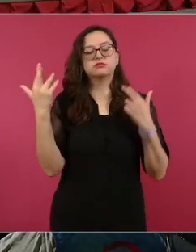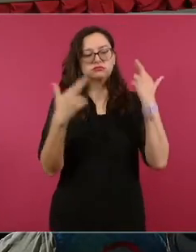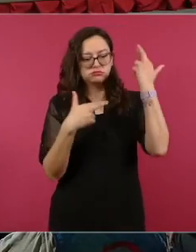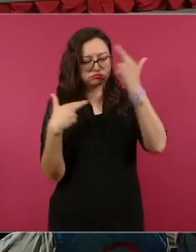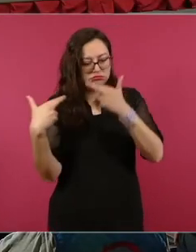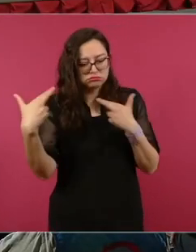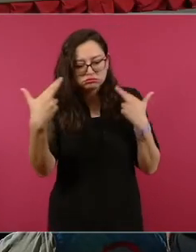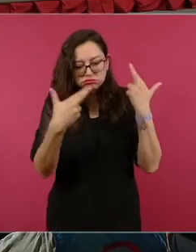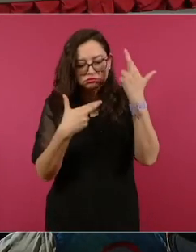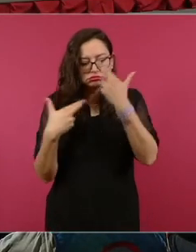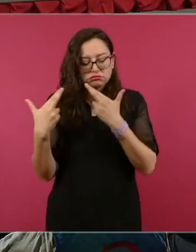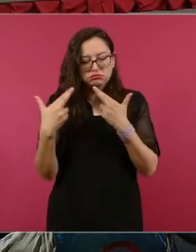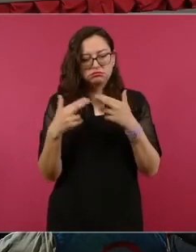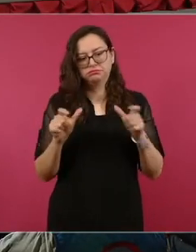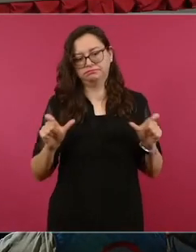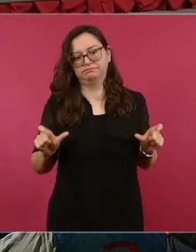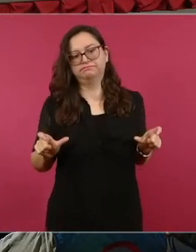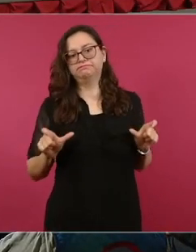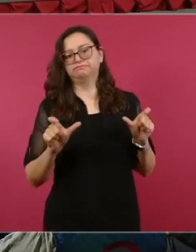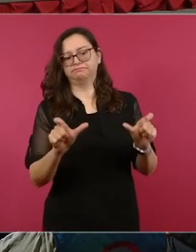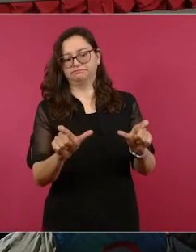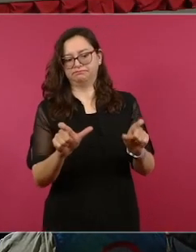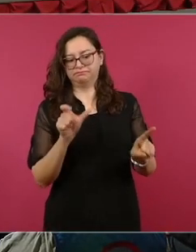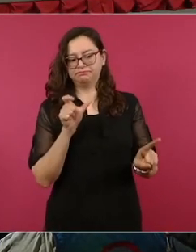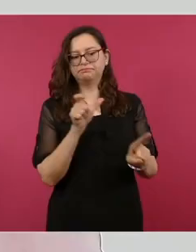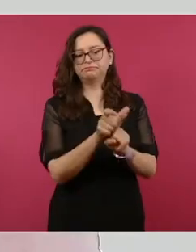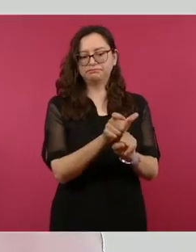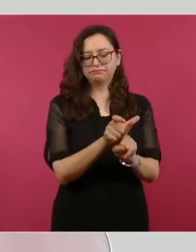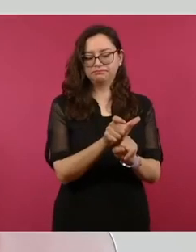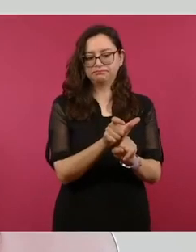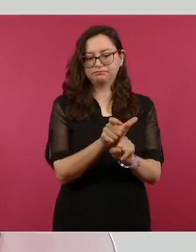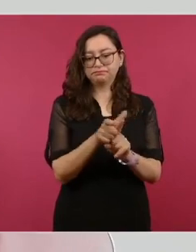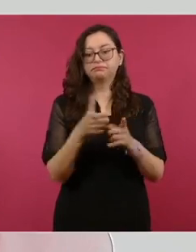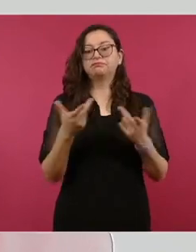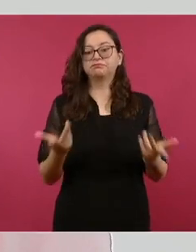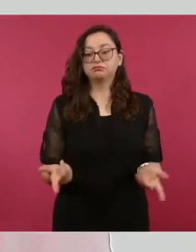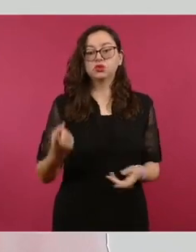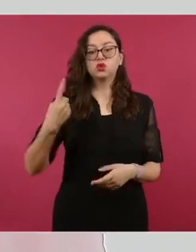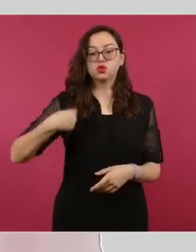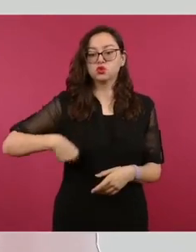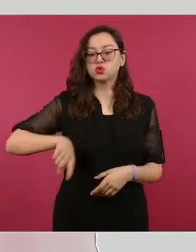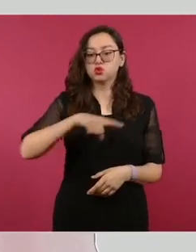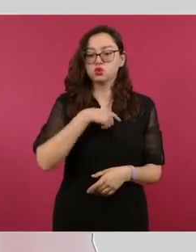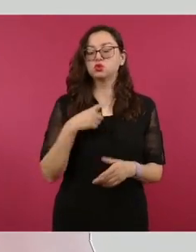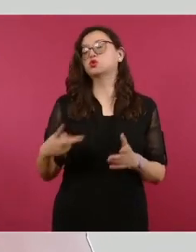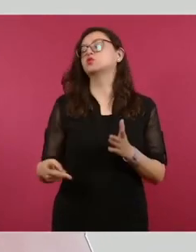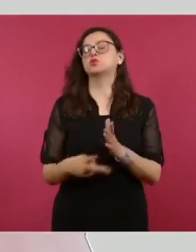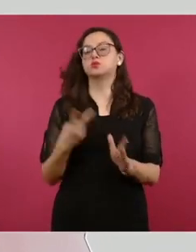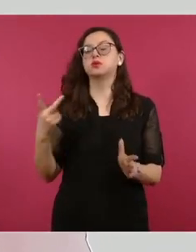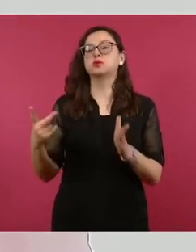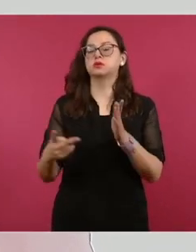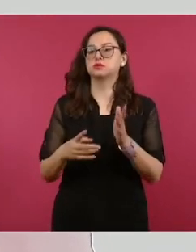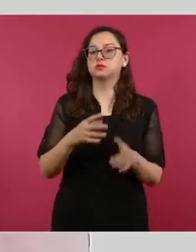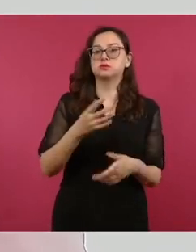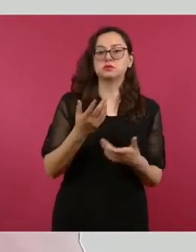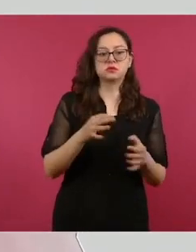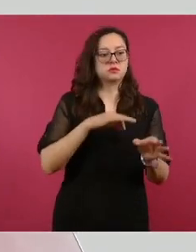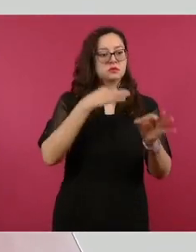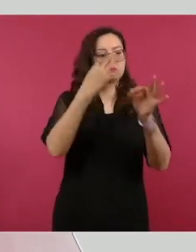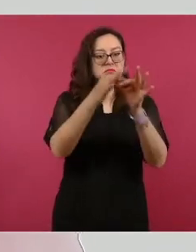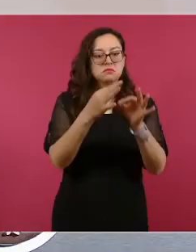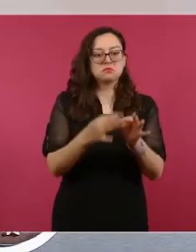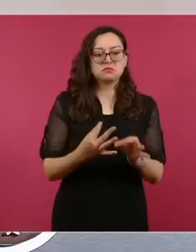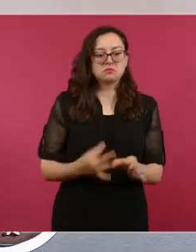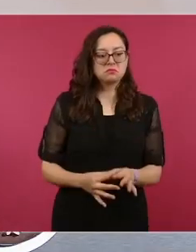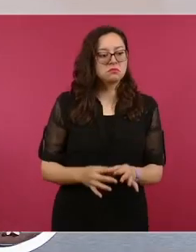que se requiere. Con esta información respondemos al INE para que comunique a los partidos políticos y